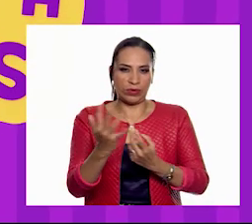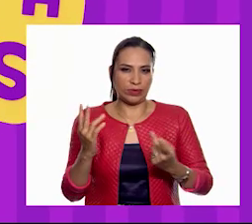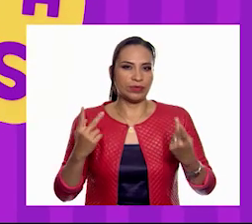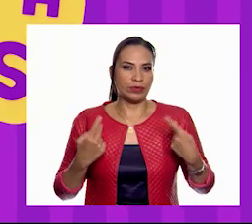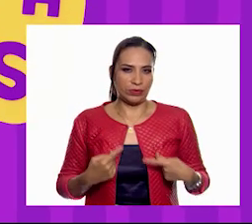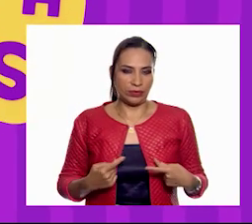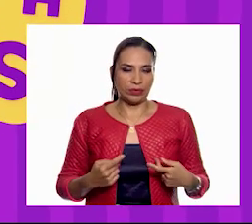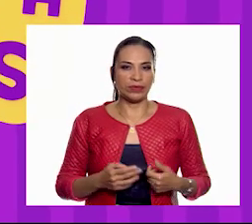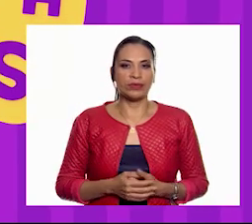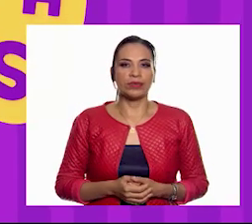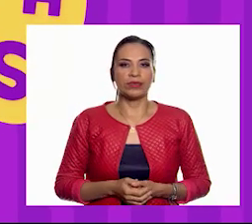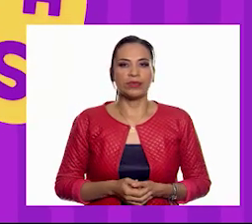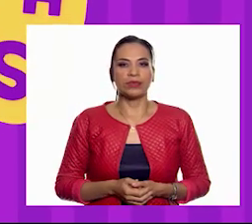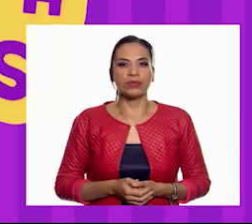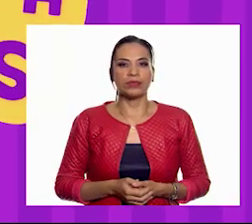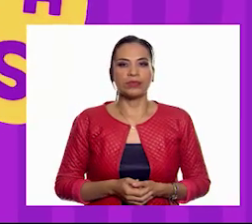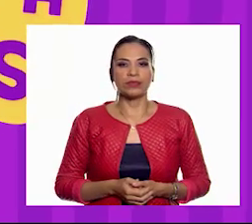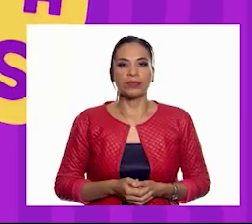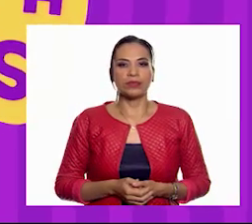a los otros.